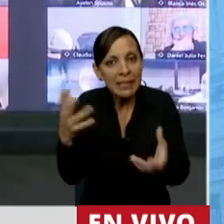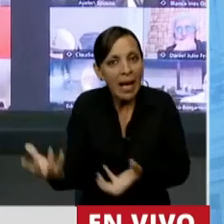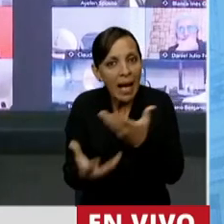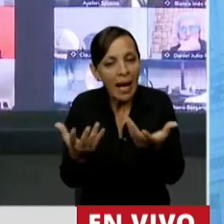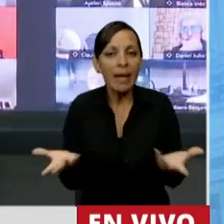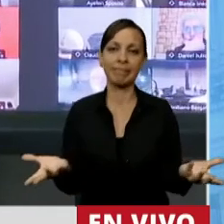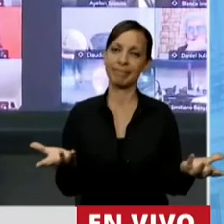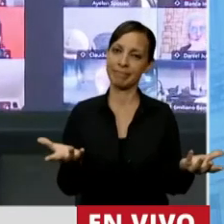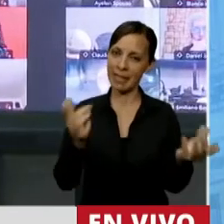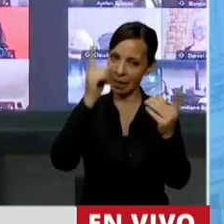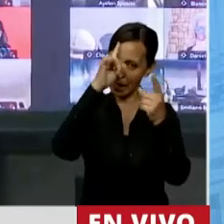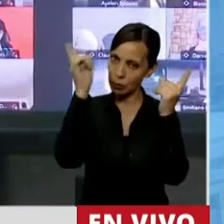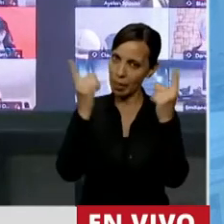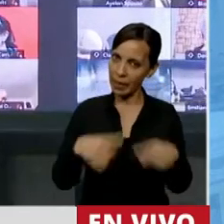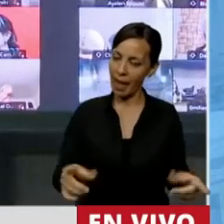¡Qué casualidad!